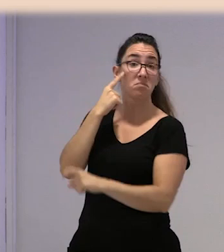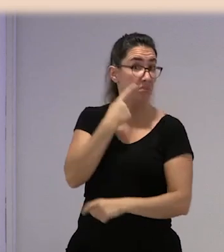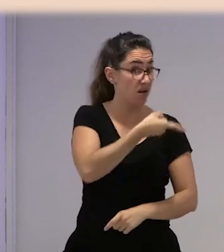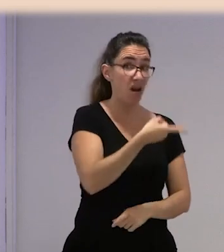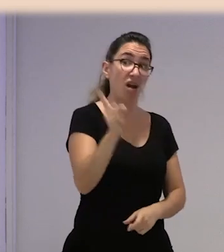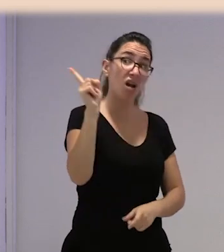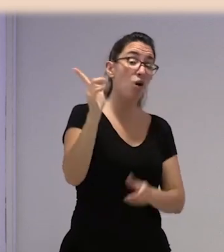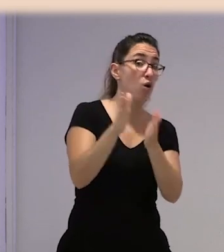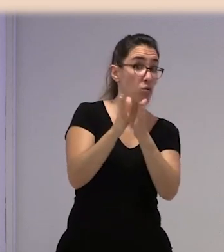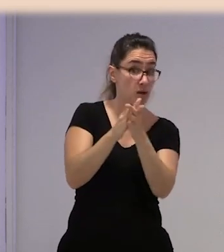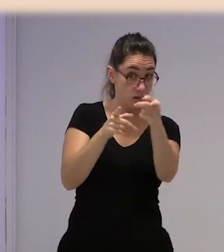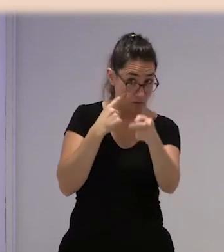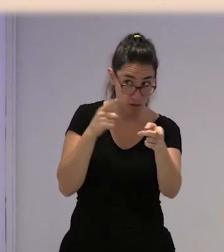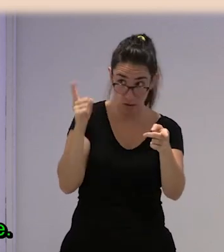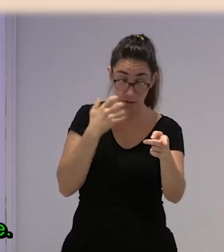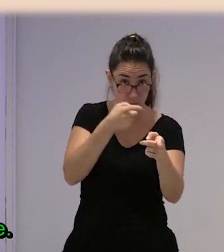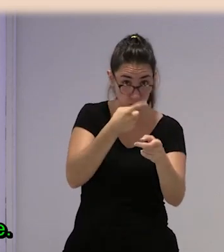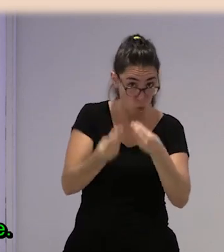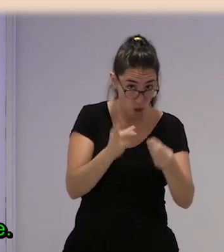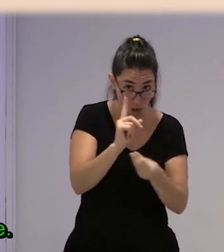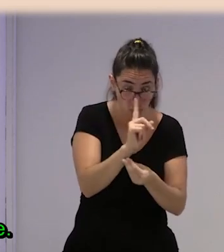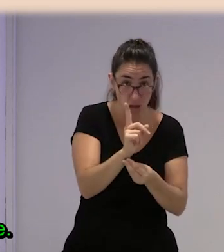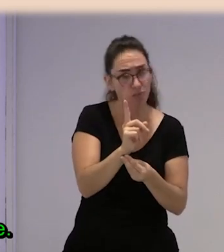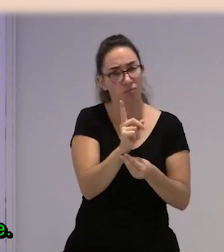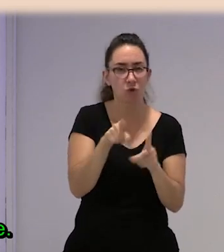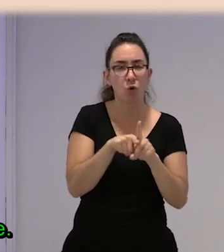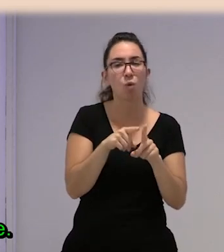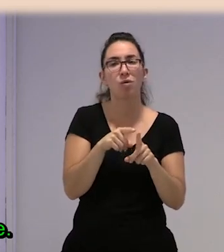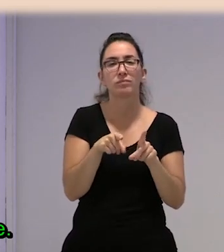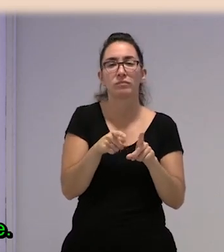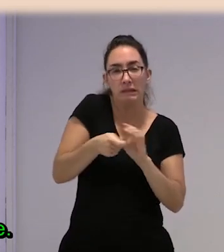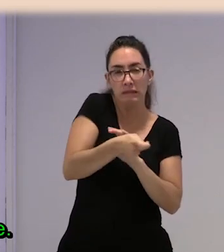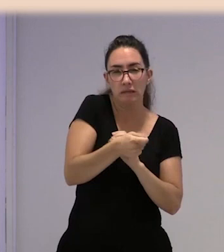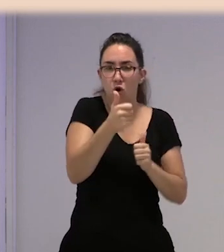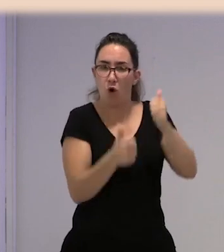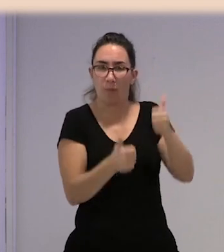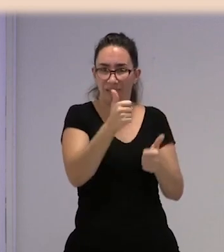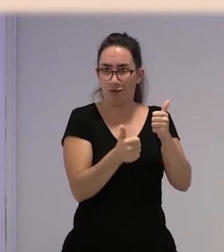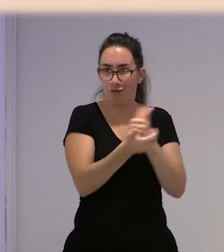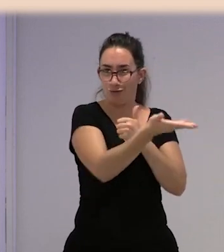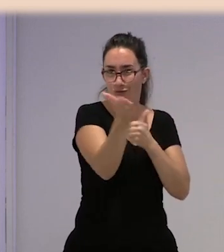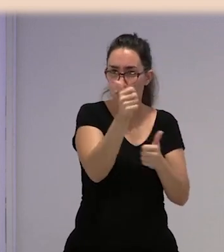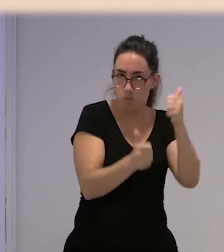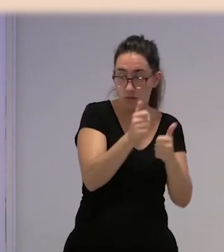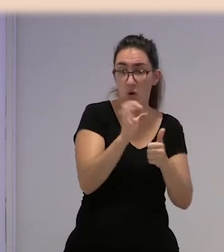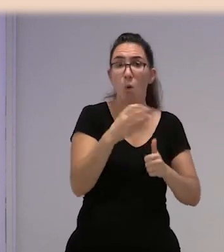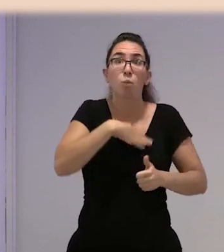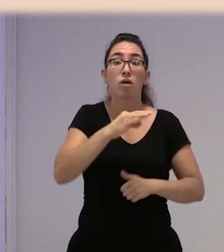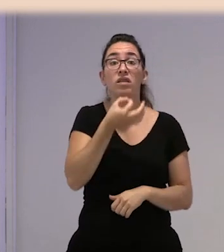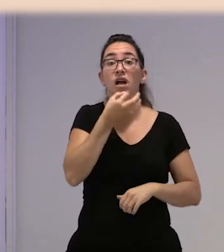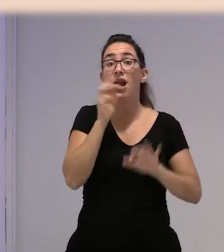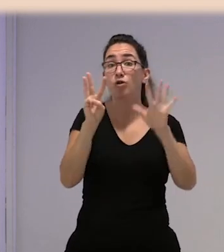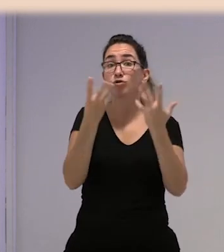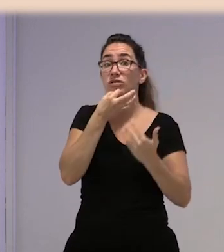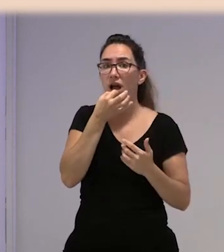menganito, si no espabiláis, entonces es una competición constante. O te mandan un WhatsApp a las 8 de la tarde